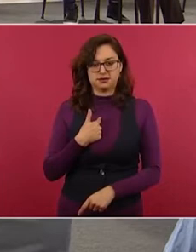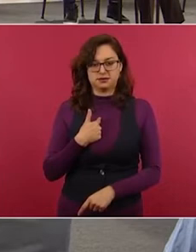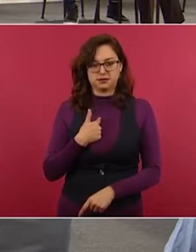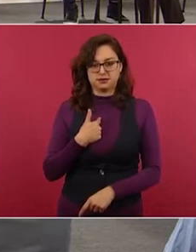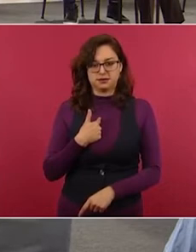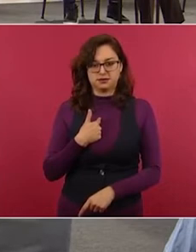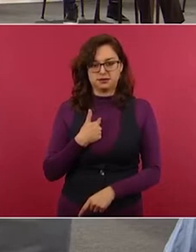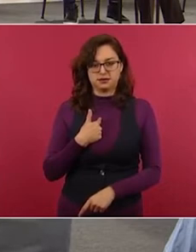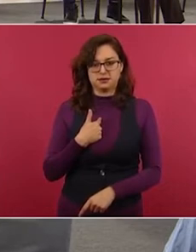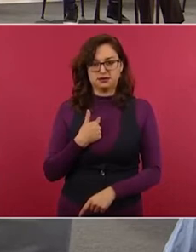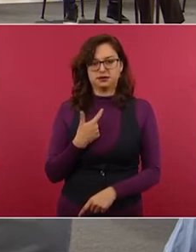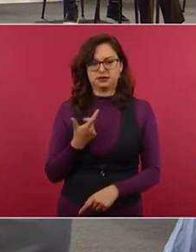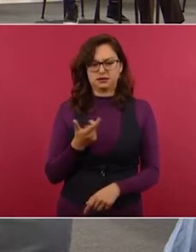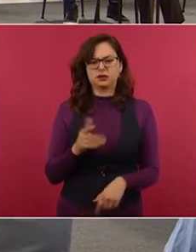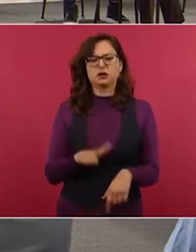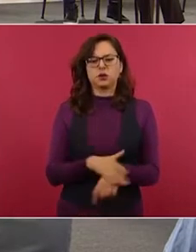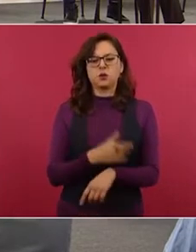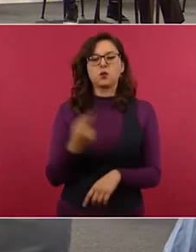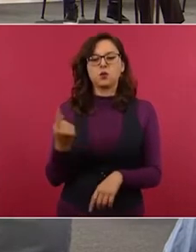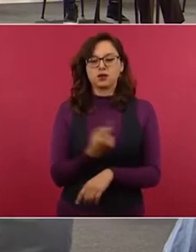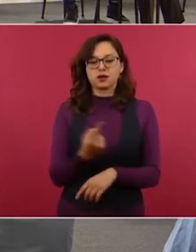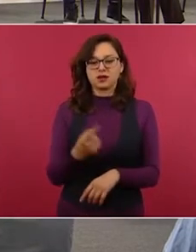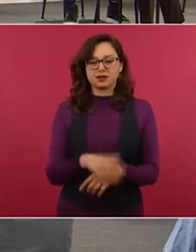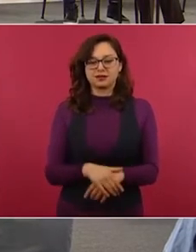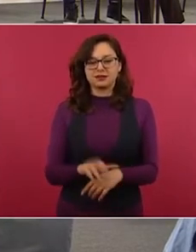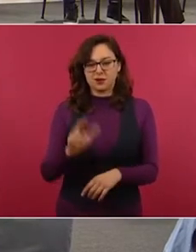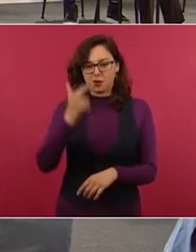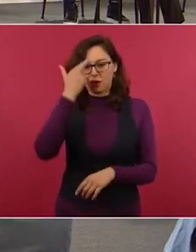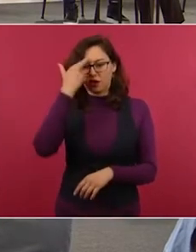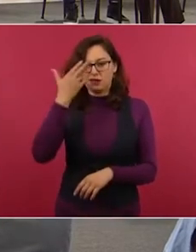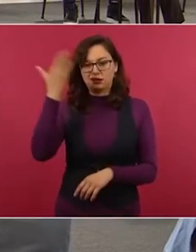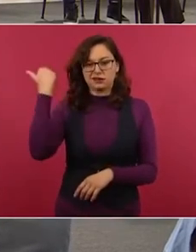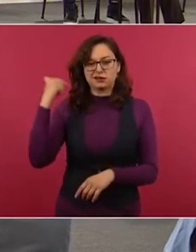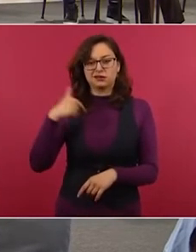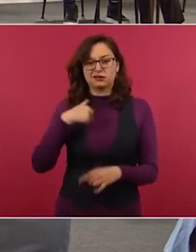lo de abrazos, no balazos.